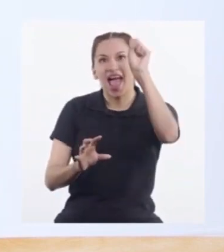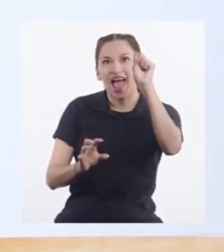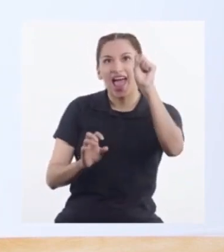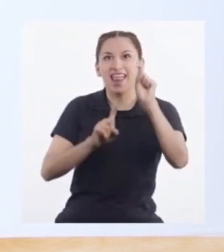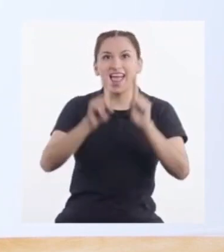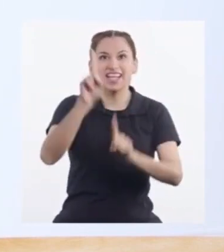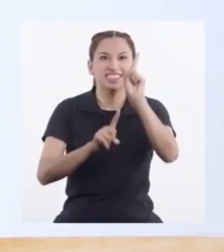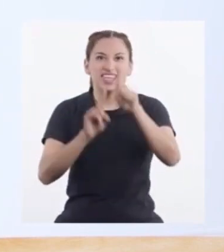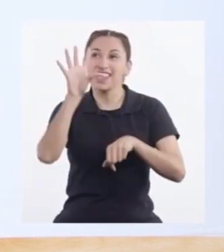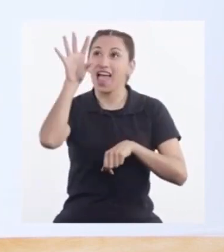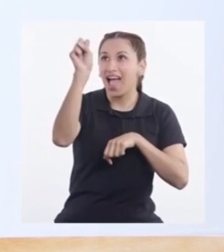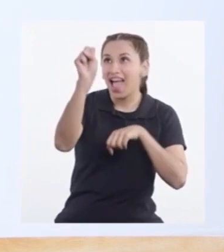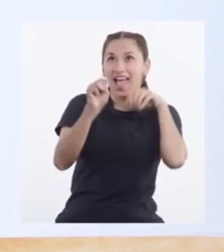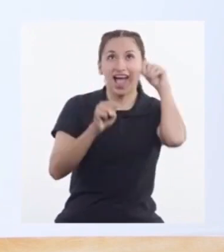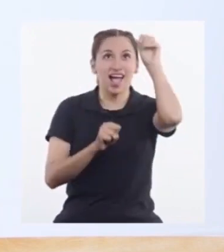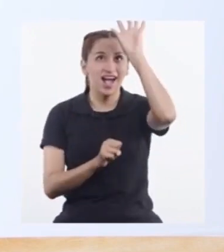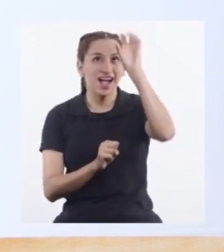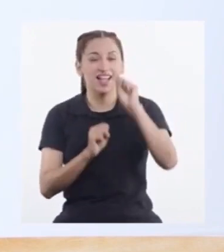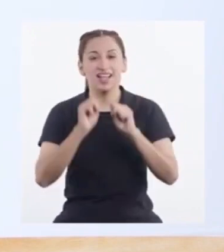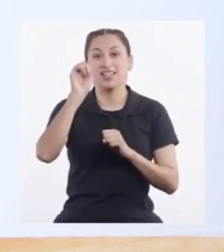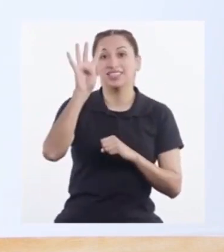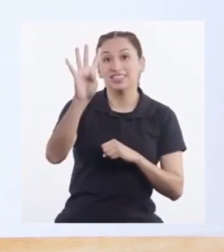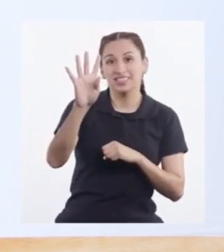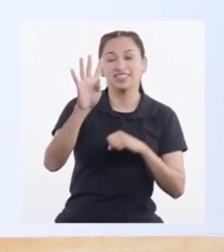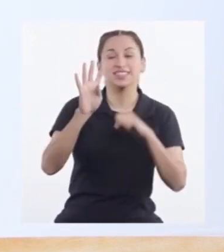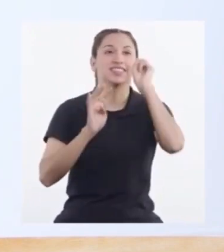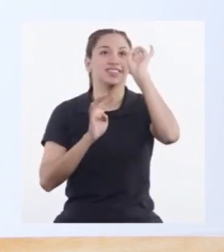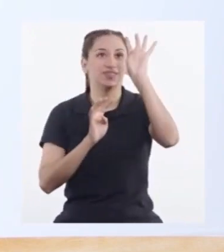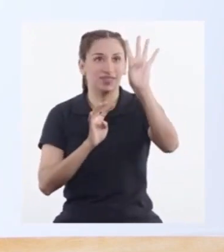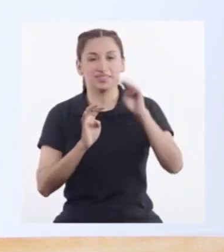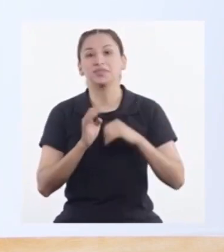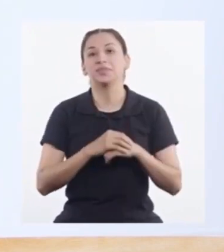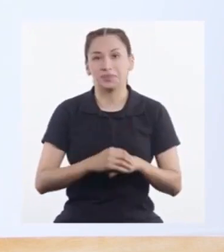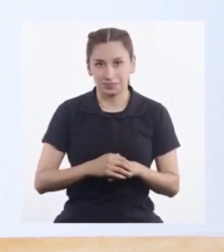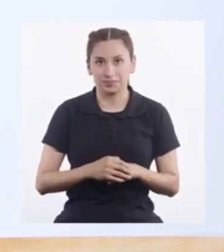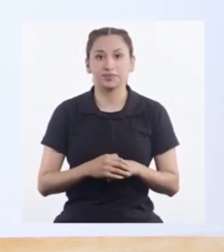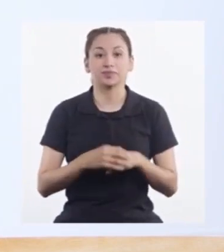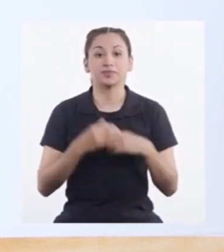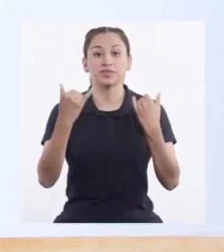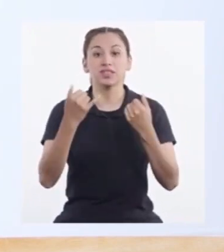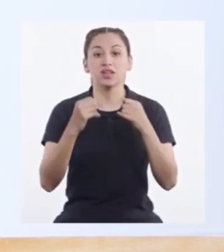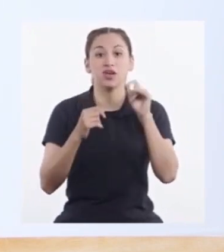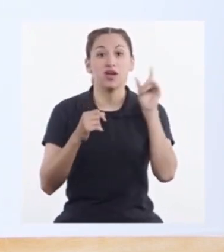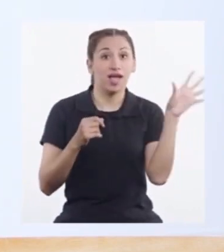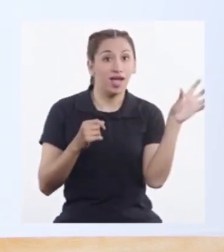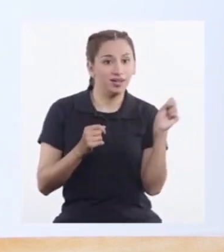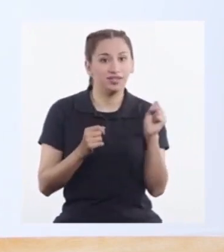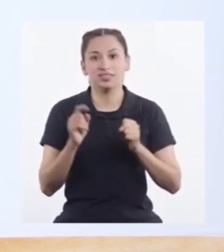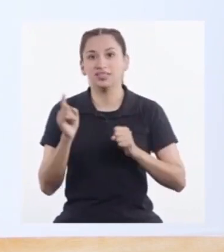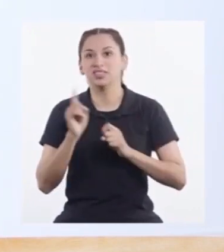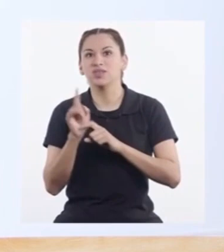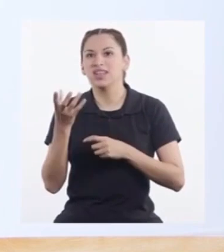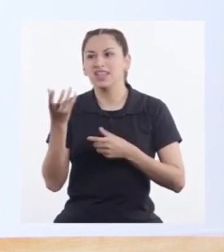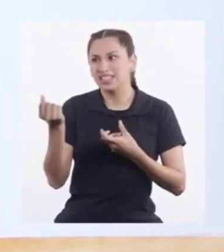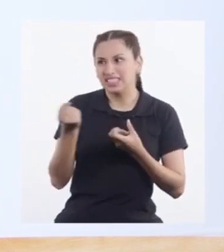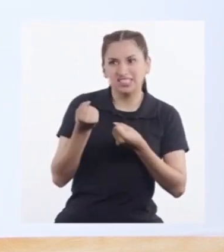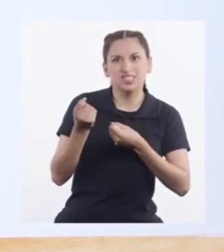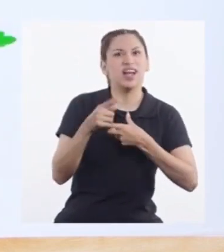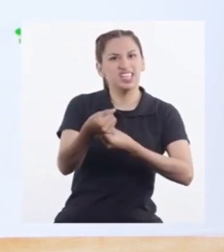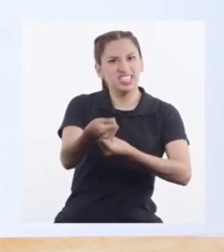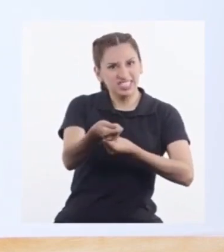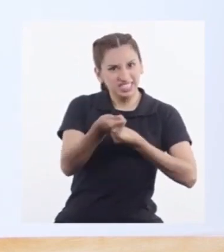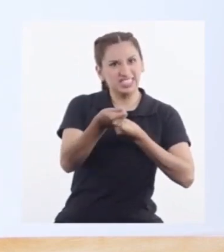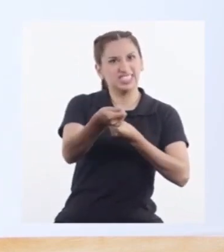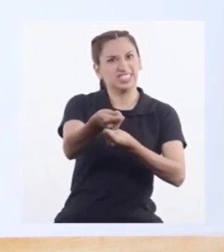estrellas Y un Dos Tres Cuatro Muy bien Ahora a los lados como si nos